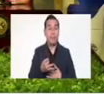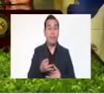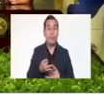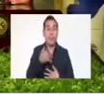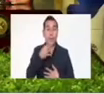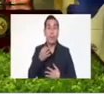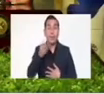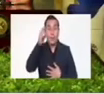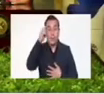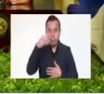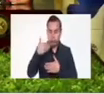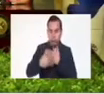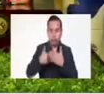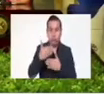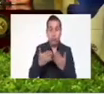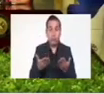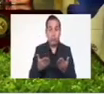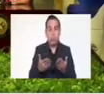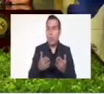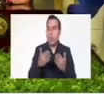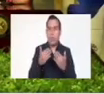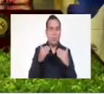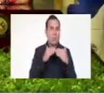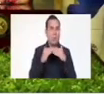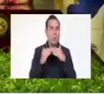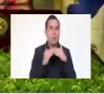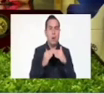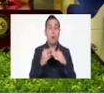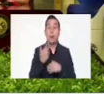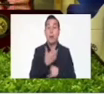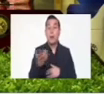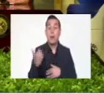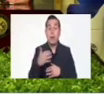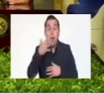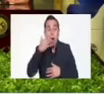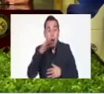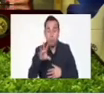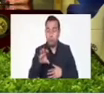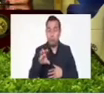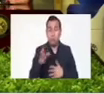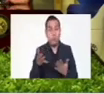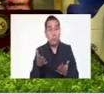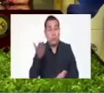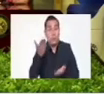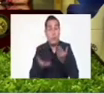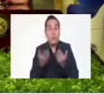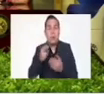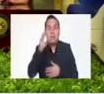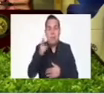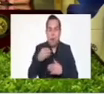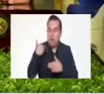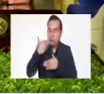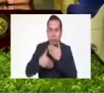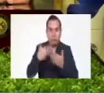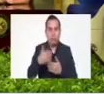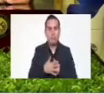así es como, se les cae el teatro, y la gran ahuevada, que les cayó, por andar, de chambrosa, de chismosa,